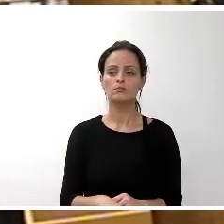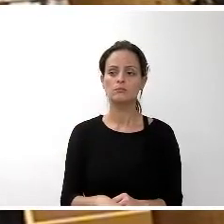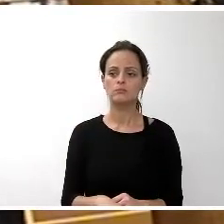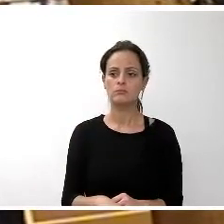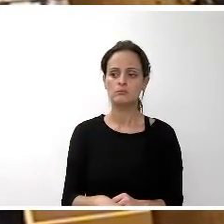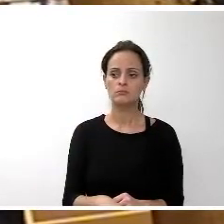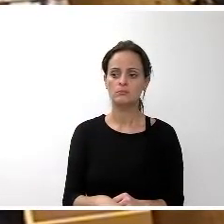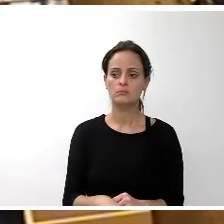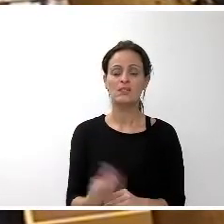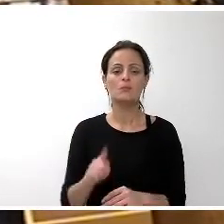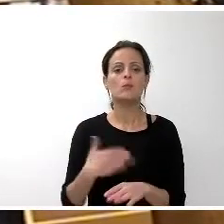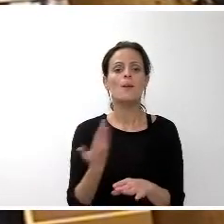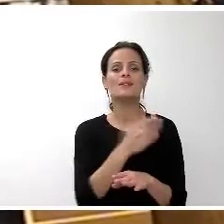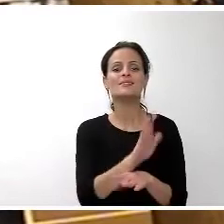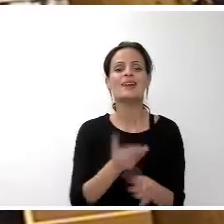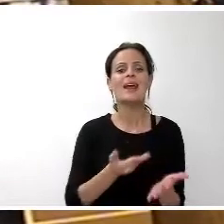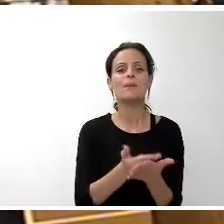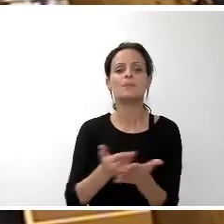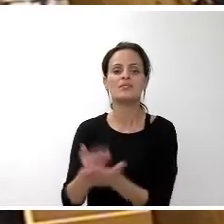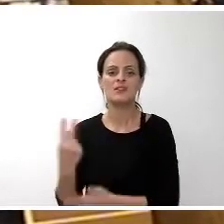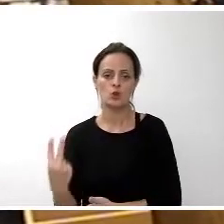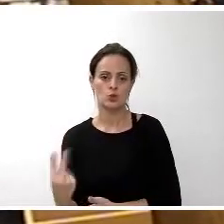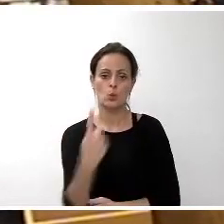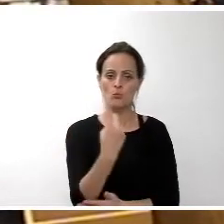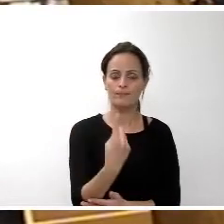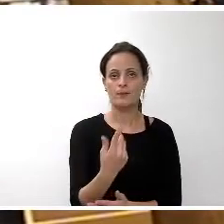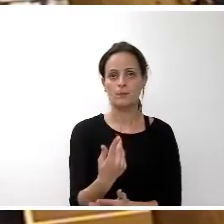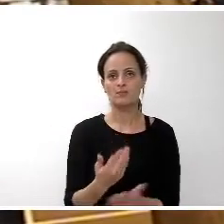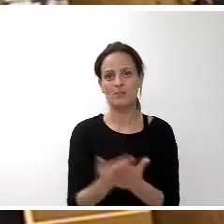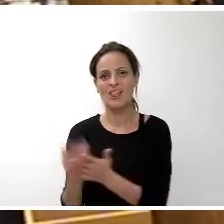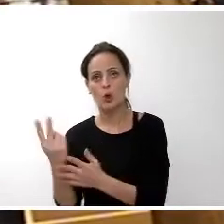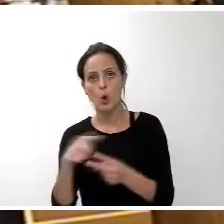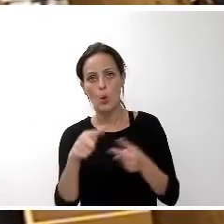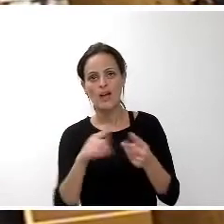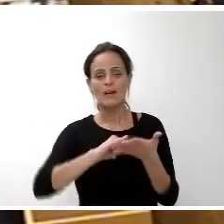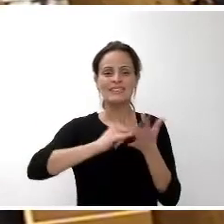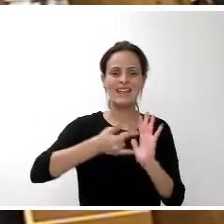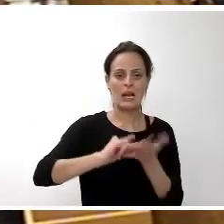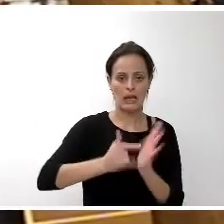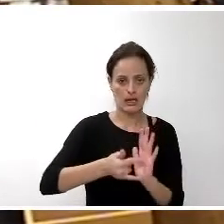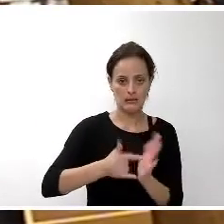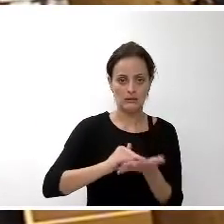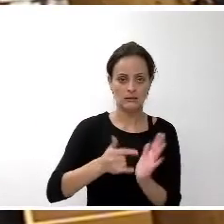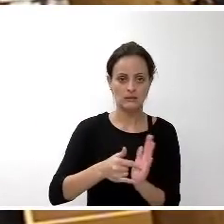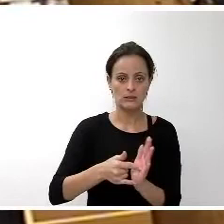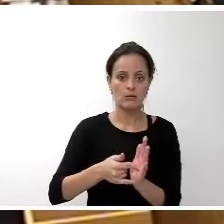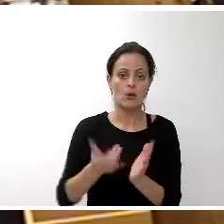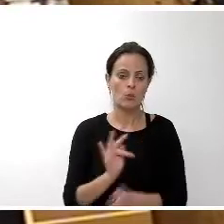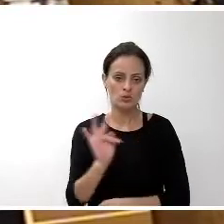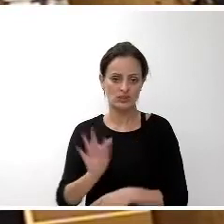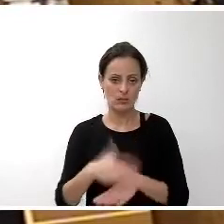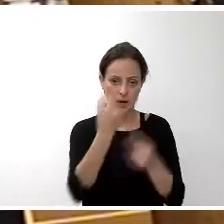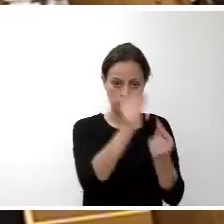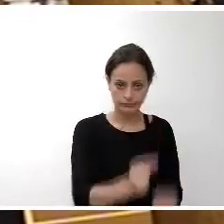dos enmiendas, vamos a llamar la técnica, a raíz del informe de la intervención, que es favorable a este presupuesto.